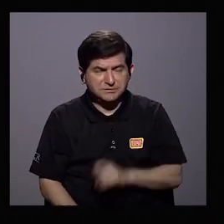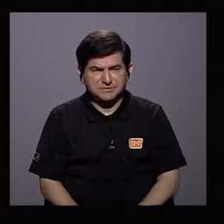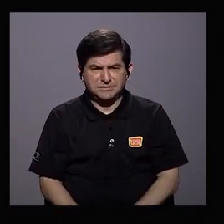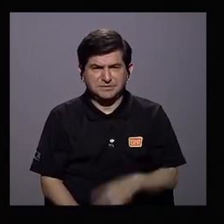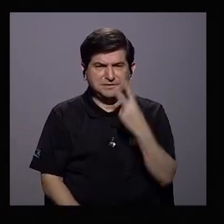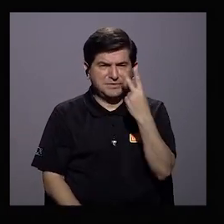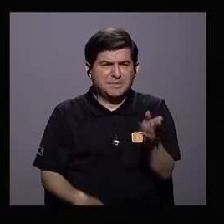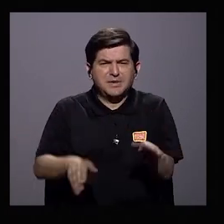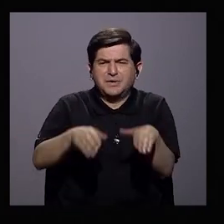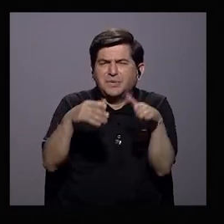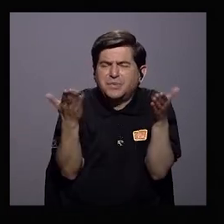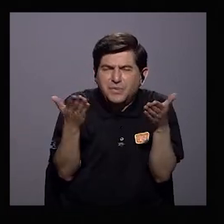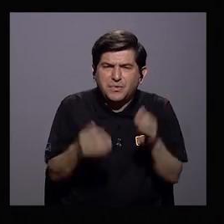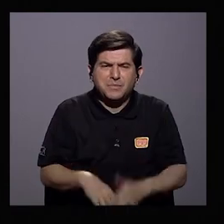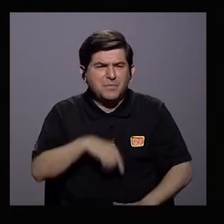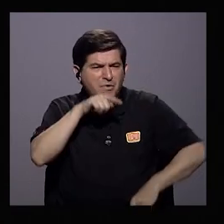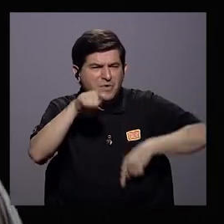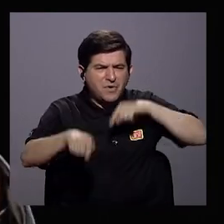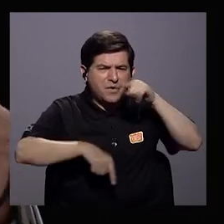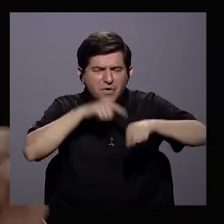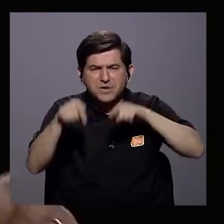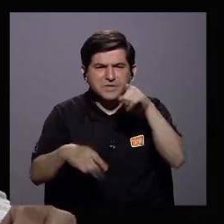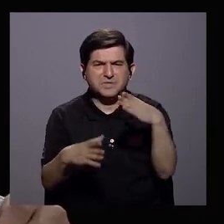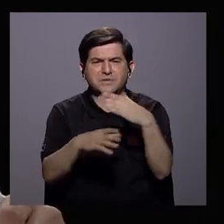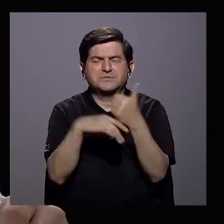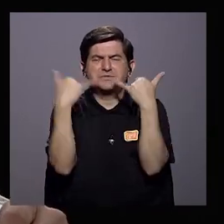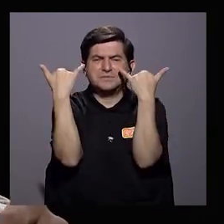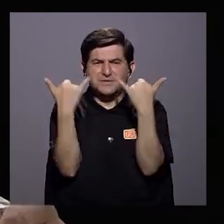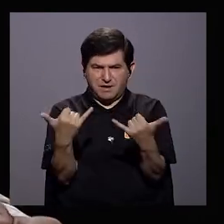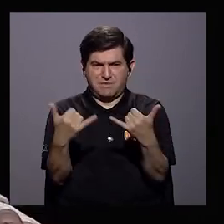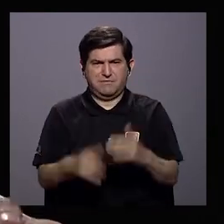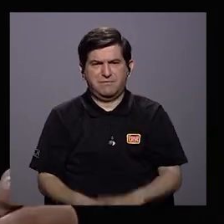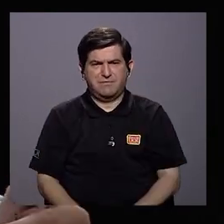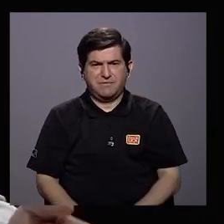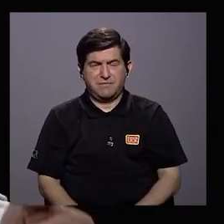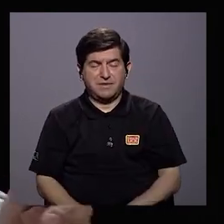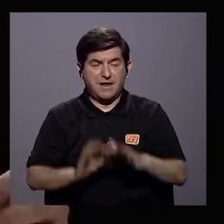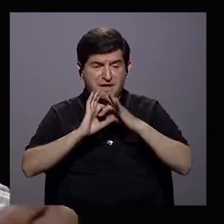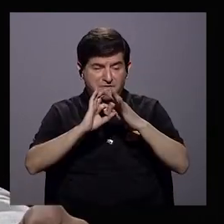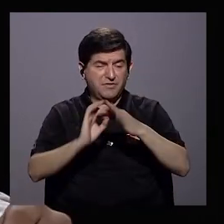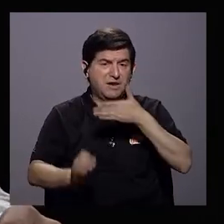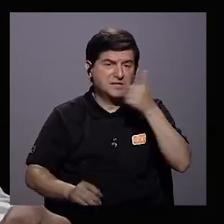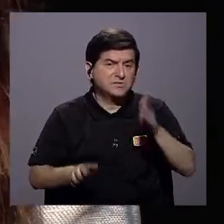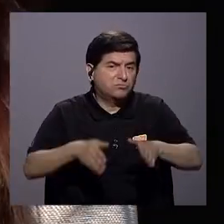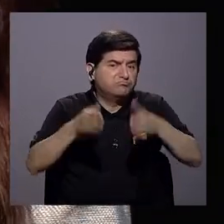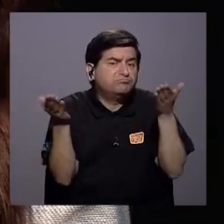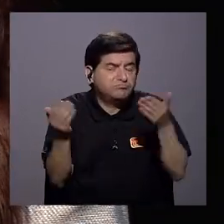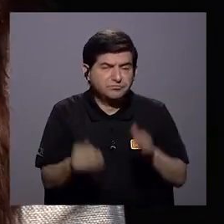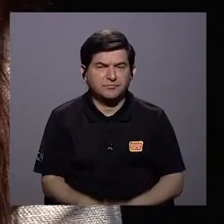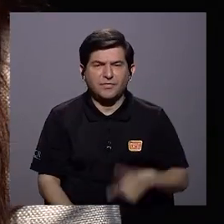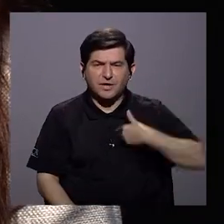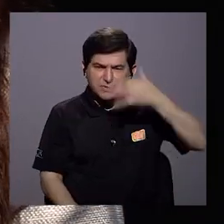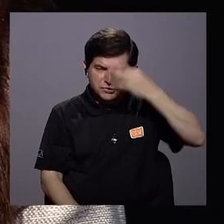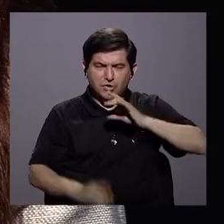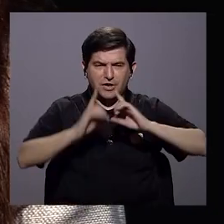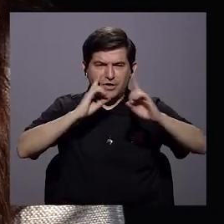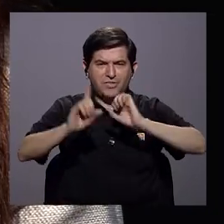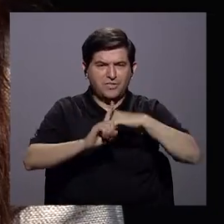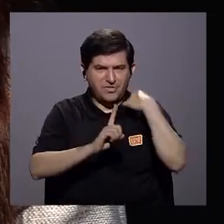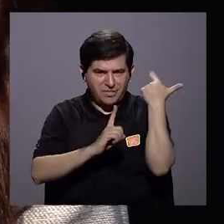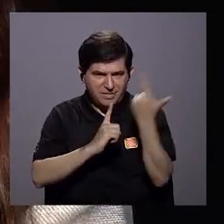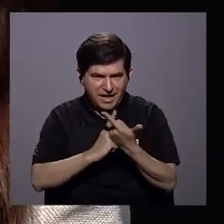¿Cómo lo mira y cuál es la crítica que podría hacerle a en este momento para poder que esa relación mejore? Bueno, yo creo que el diálogo